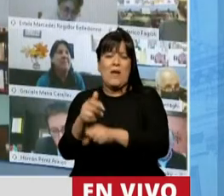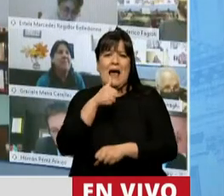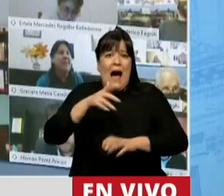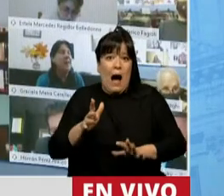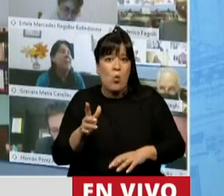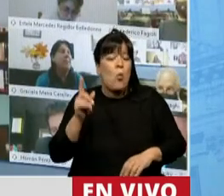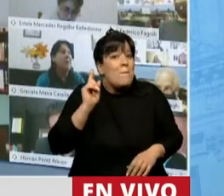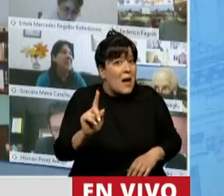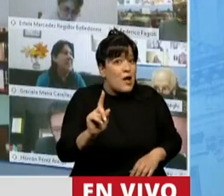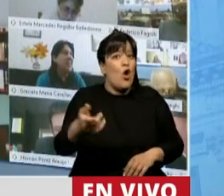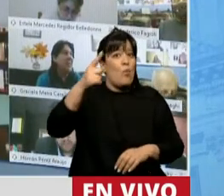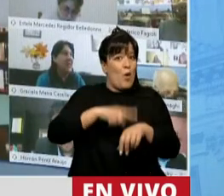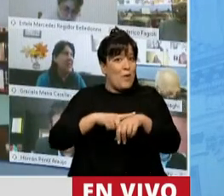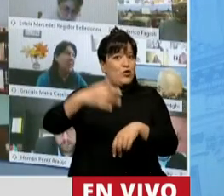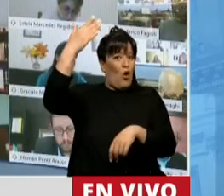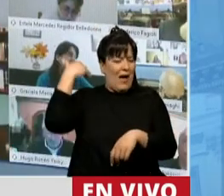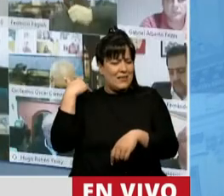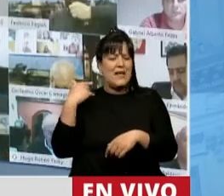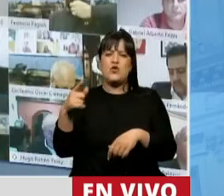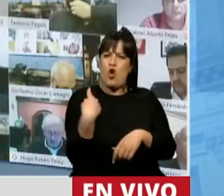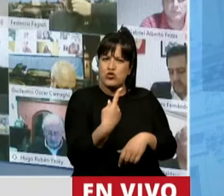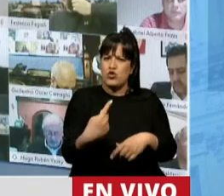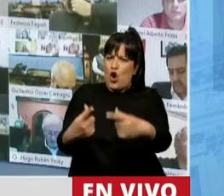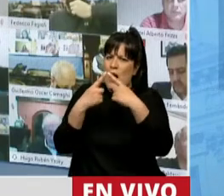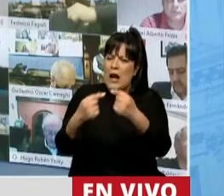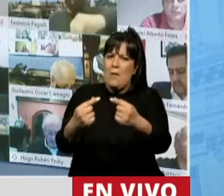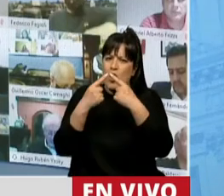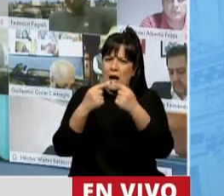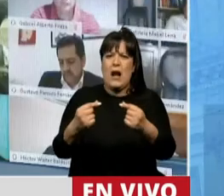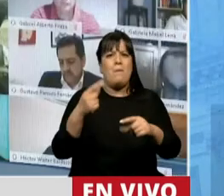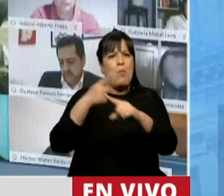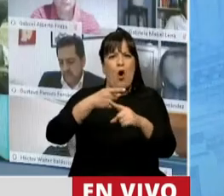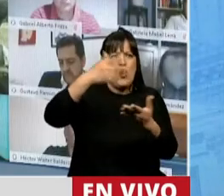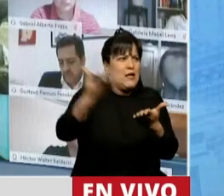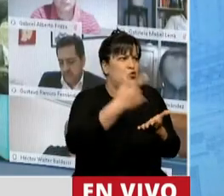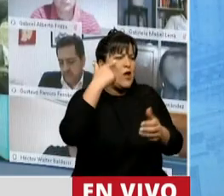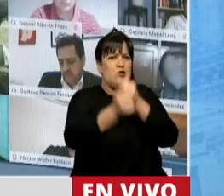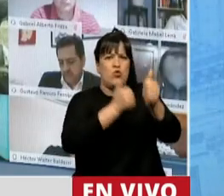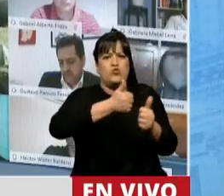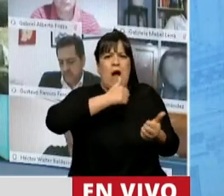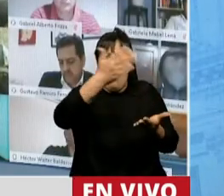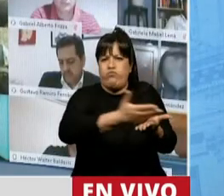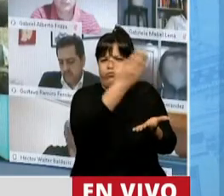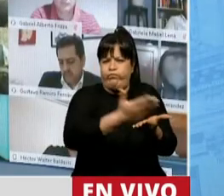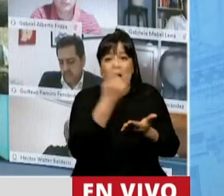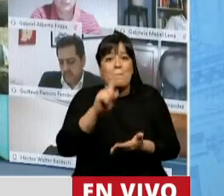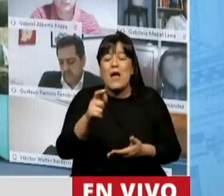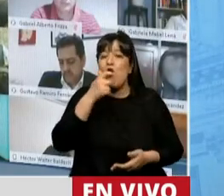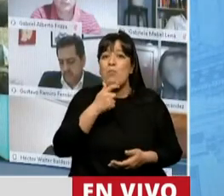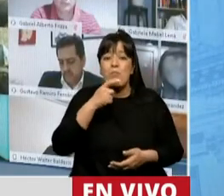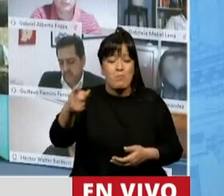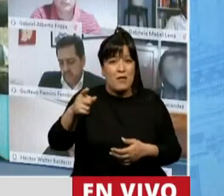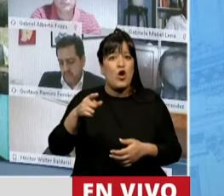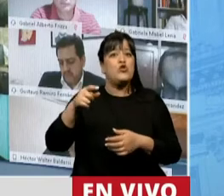cuando tuvimos que reclamar por los perjuicios de la promoción industrial, la provincia de Mendoza, en lugar de cobrar al